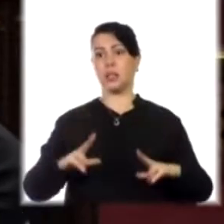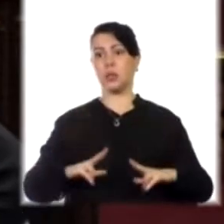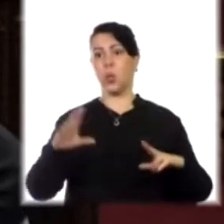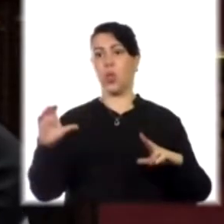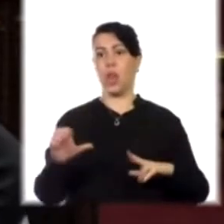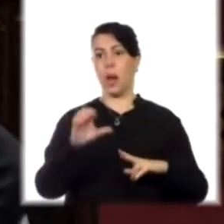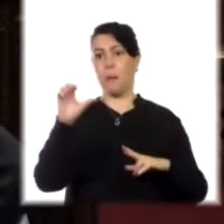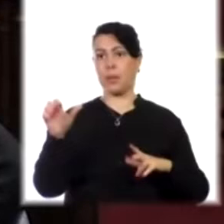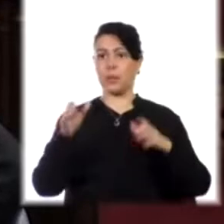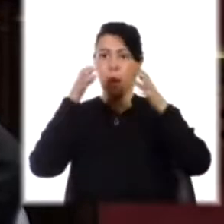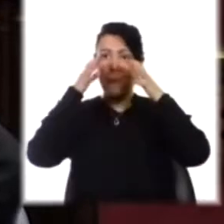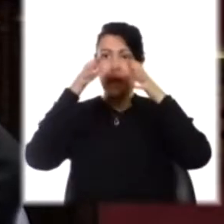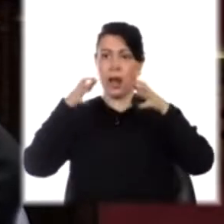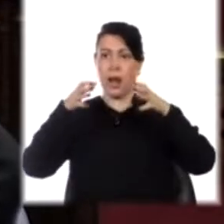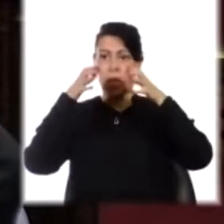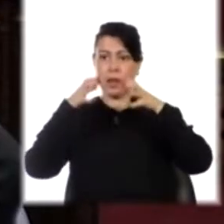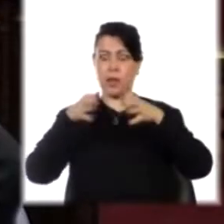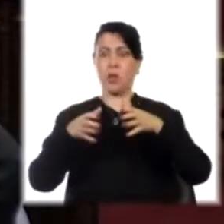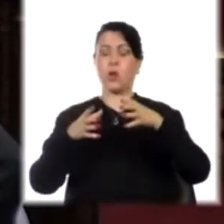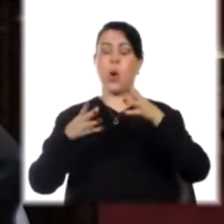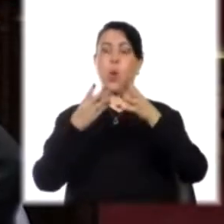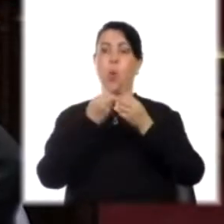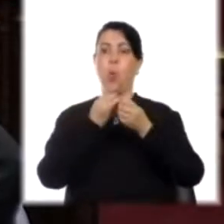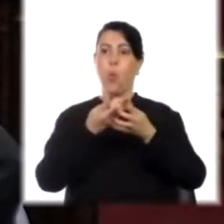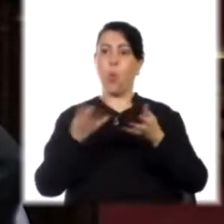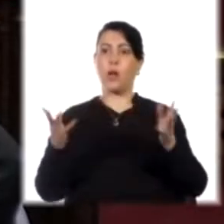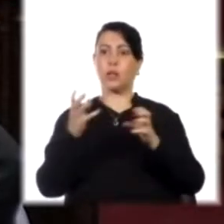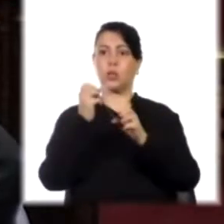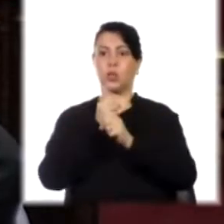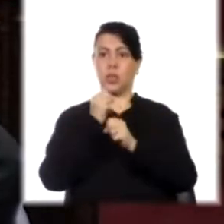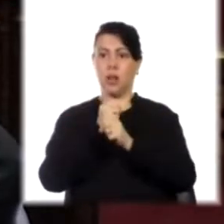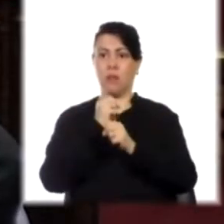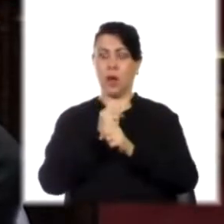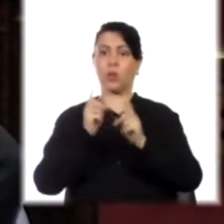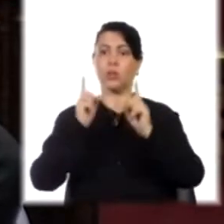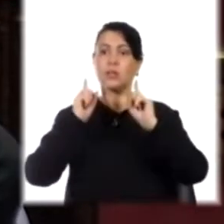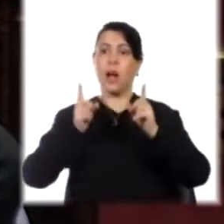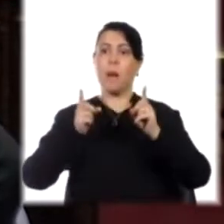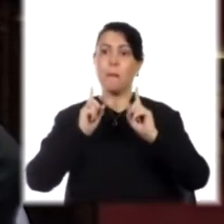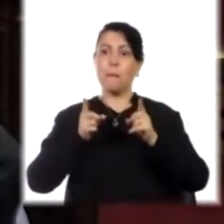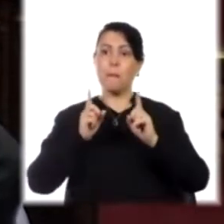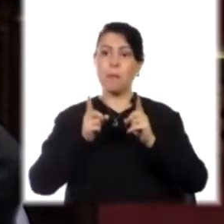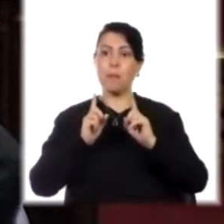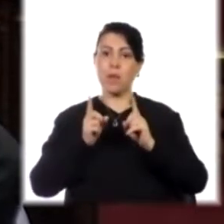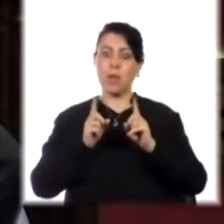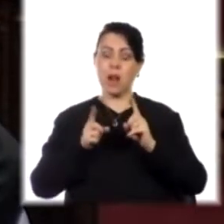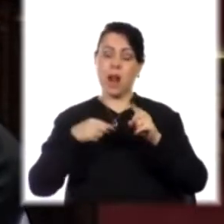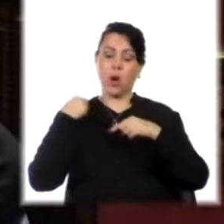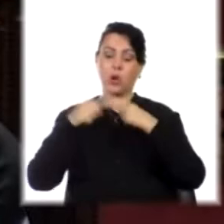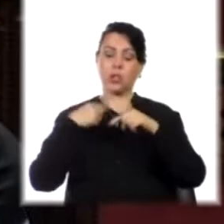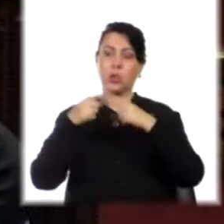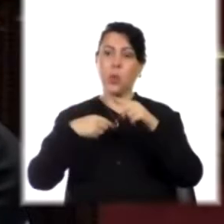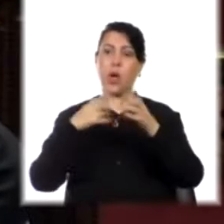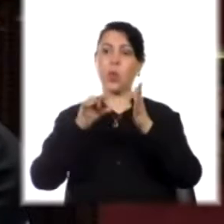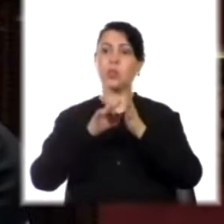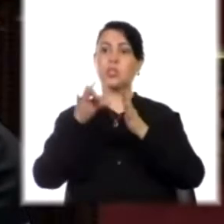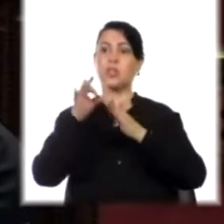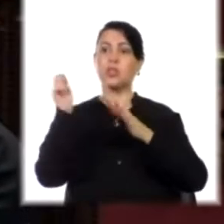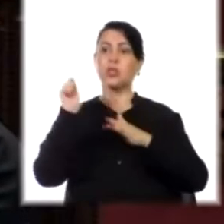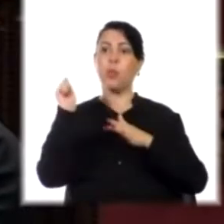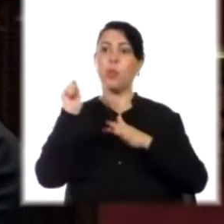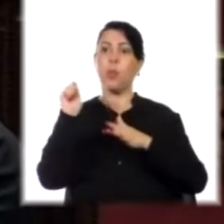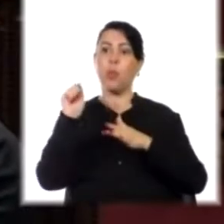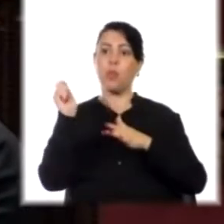pone en riesgo una cantidad importante de puestos de trabajo, pone en riesgo la continuidad de un servicio público